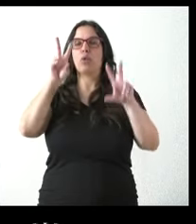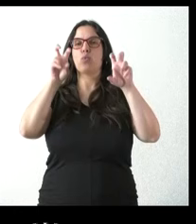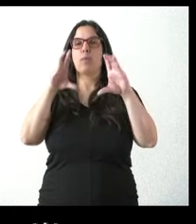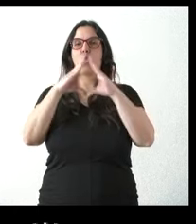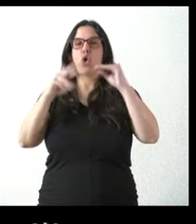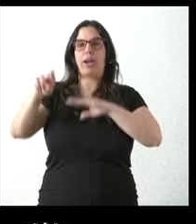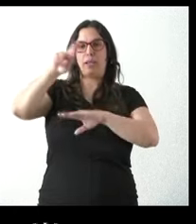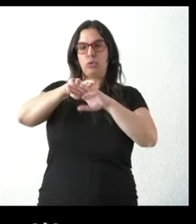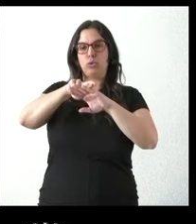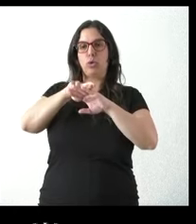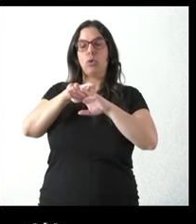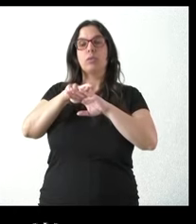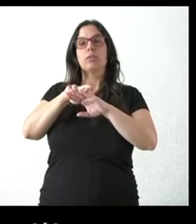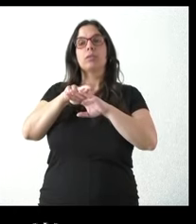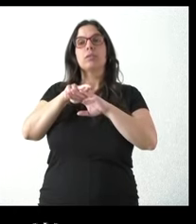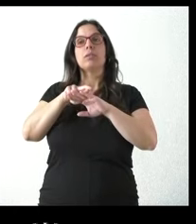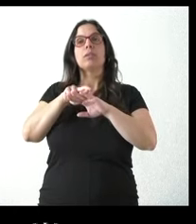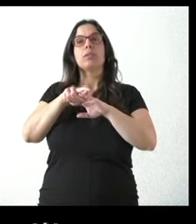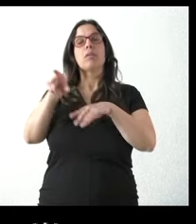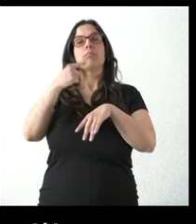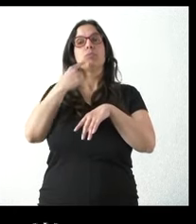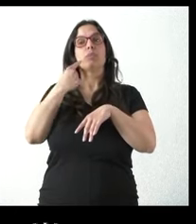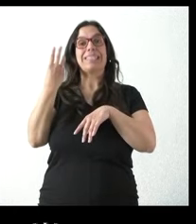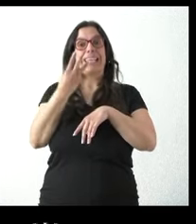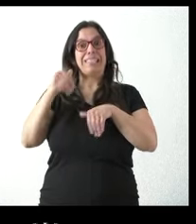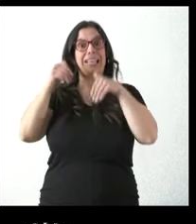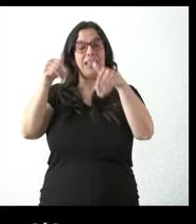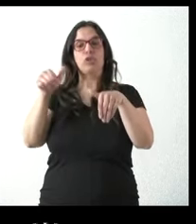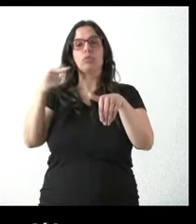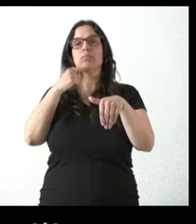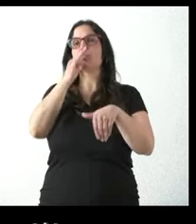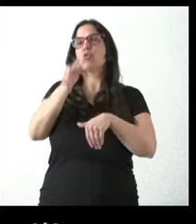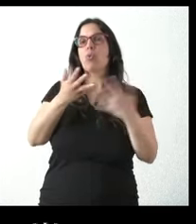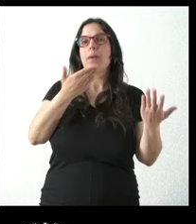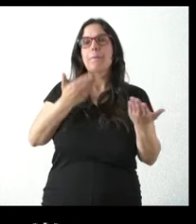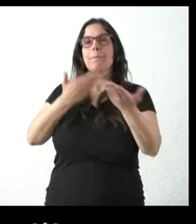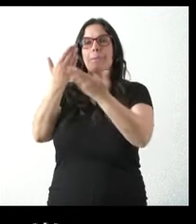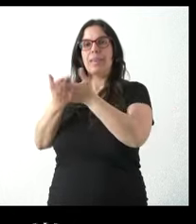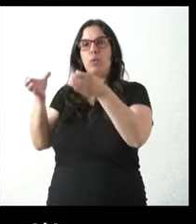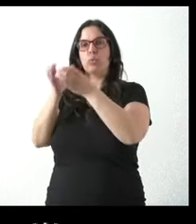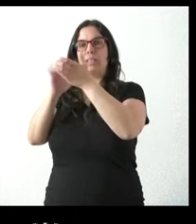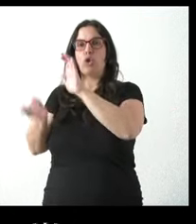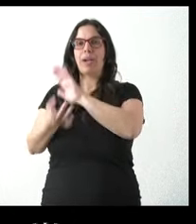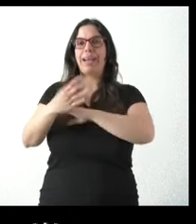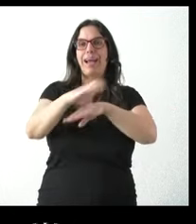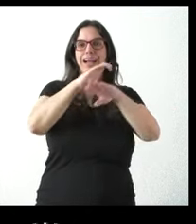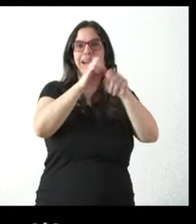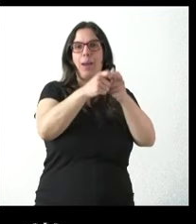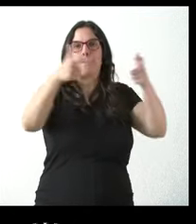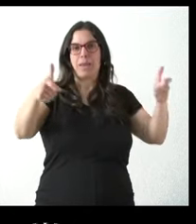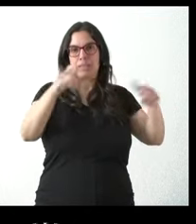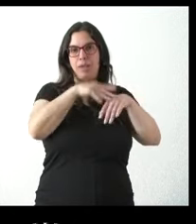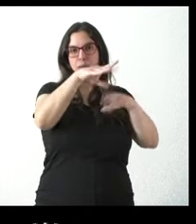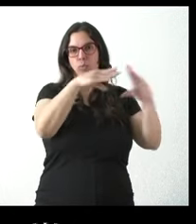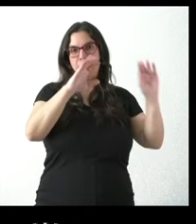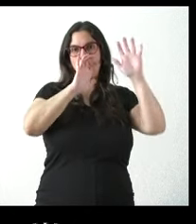reivindicaciones prometidas por los tres candidatos era pedir o exigir a la Junta más titulaciones para el campo chileonés entre